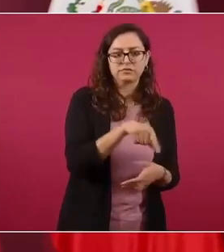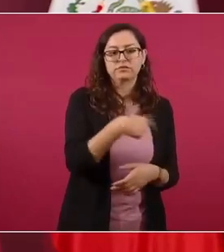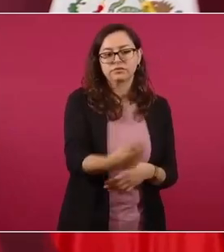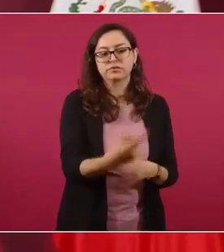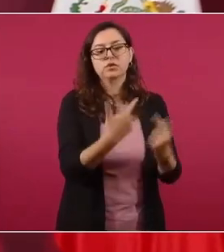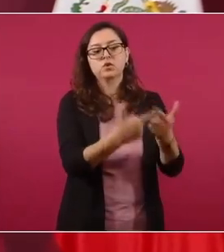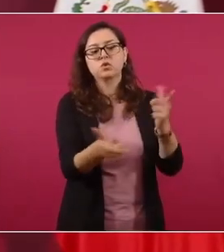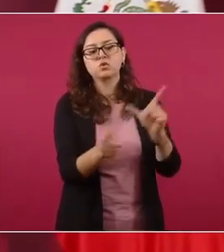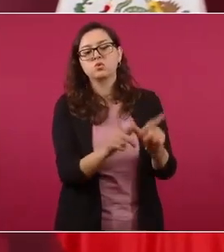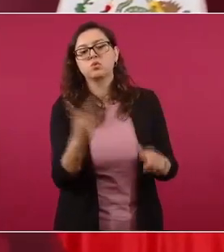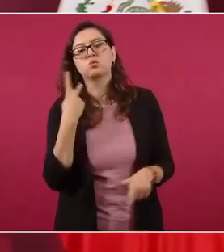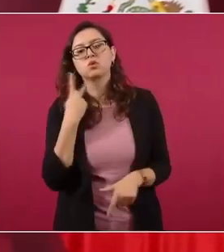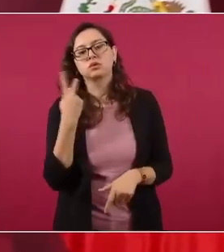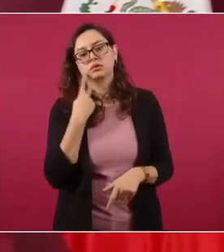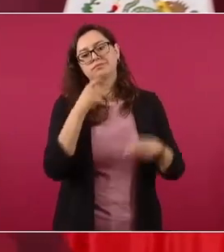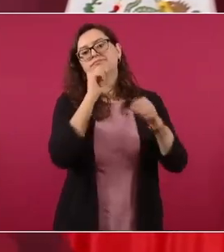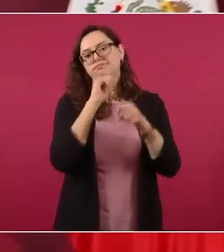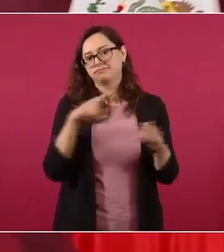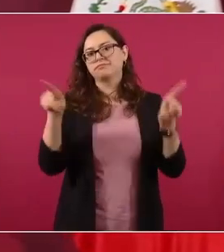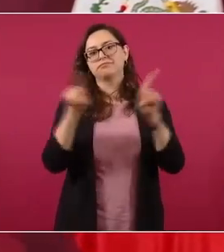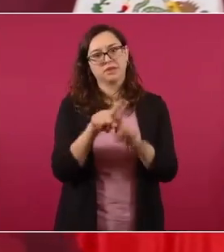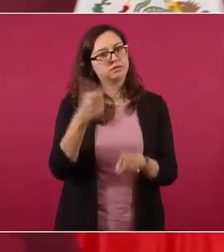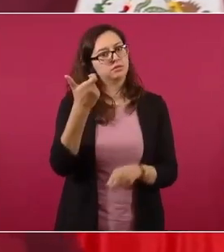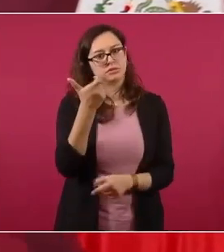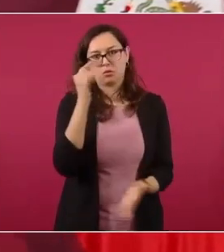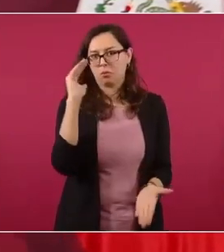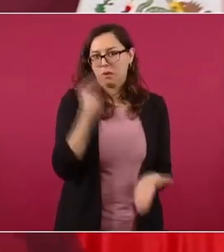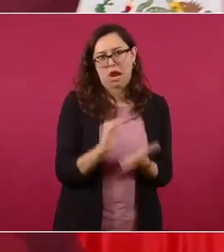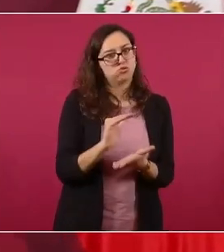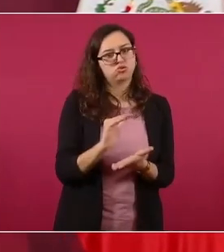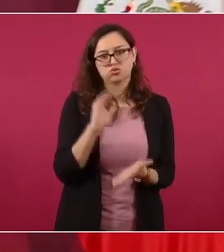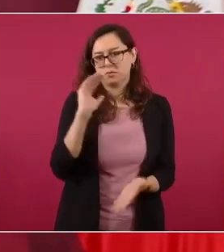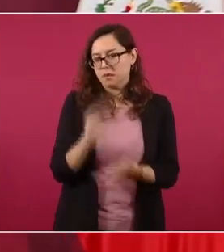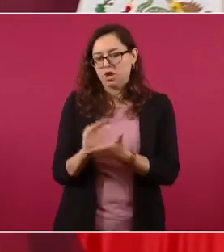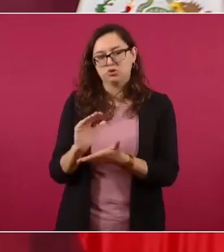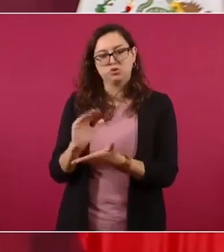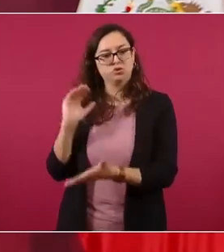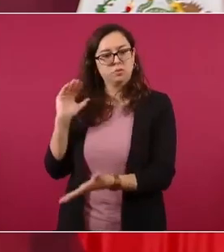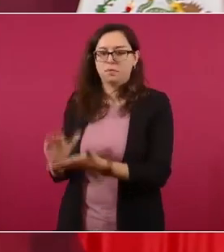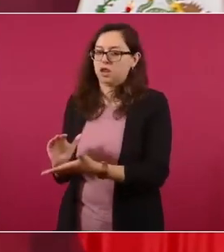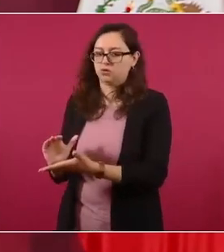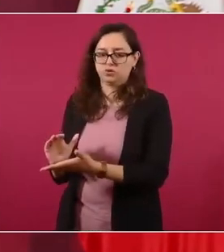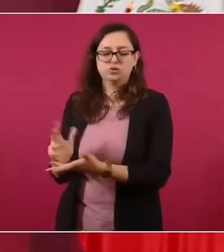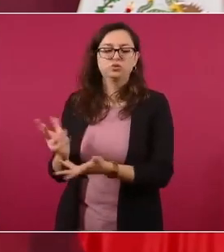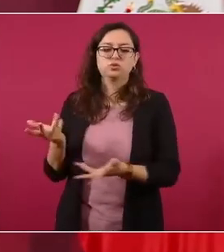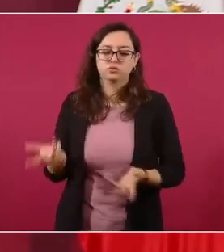partidos, imagínense